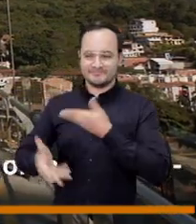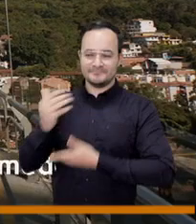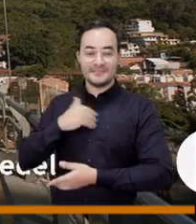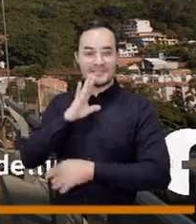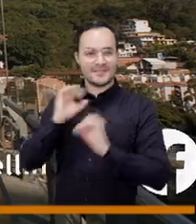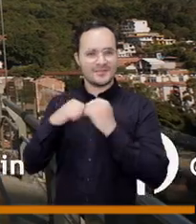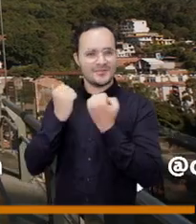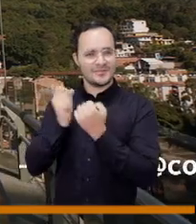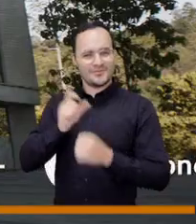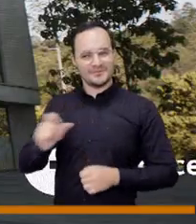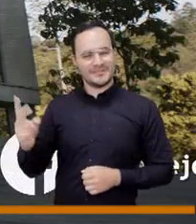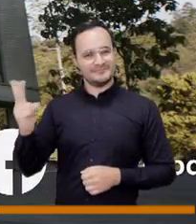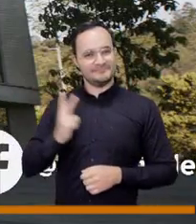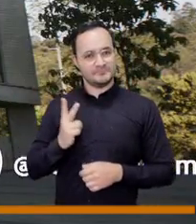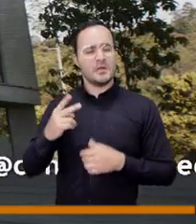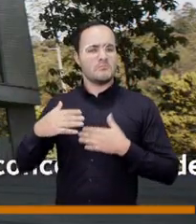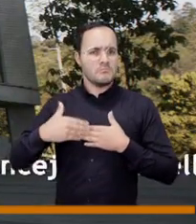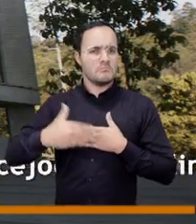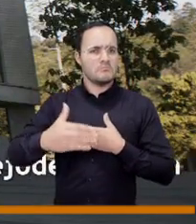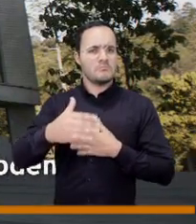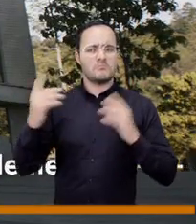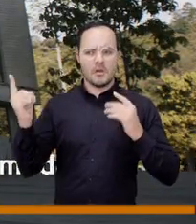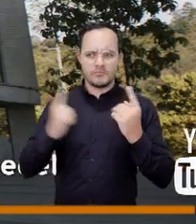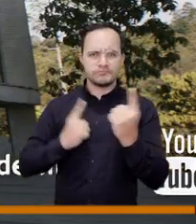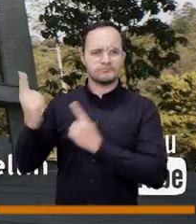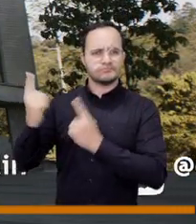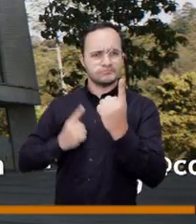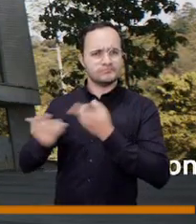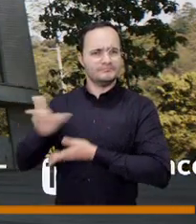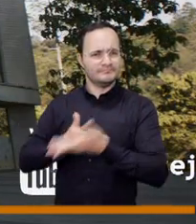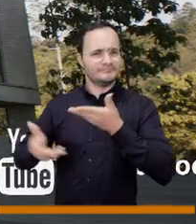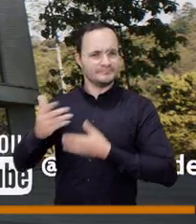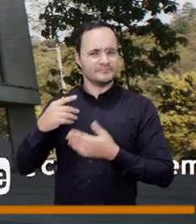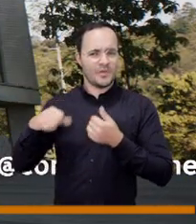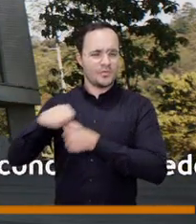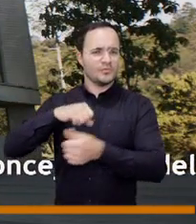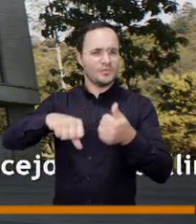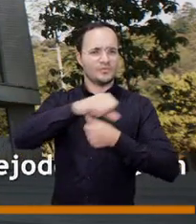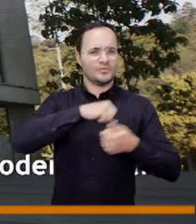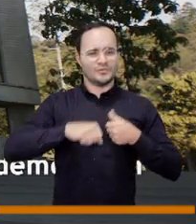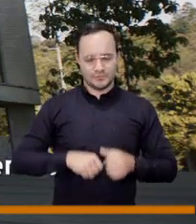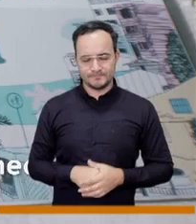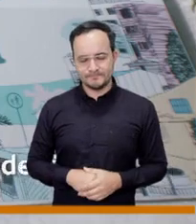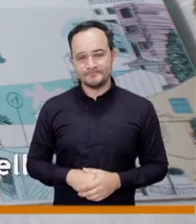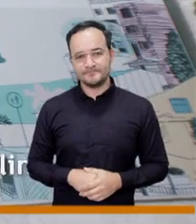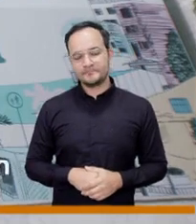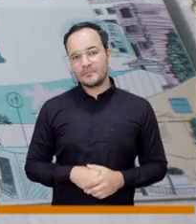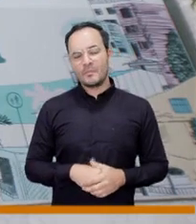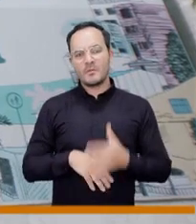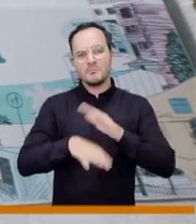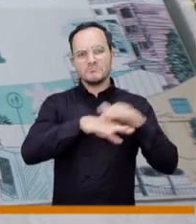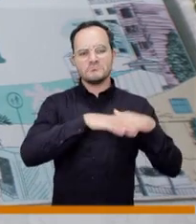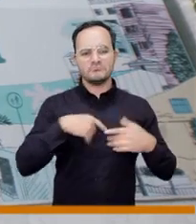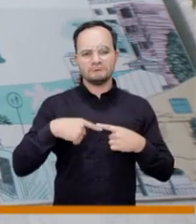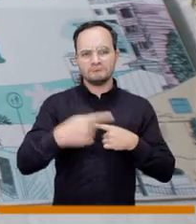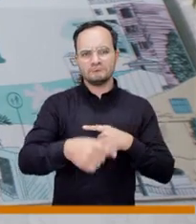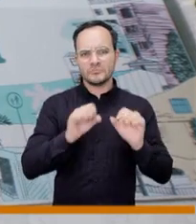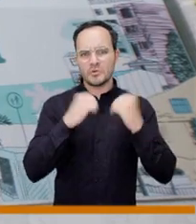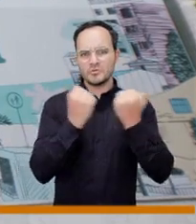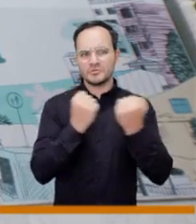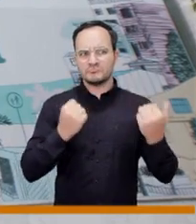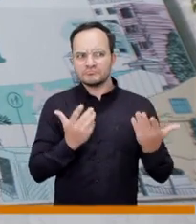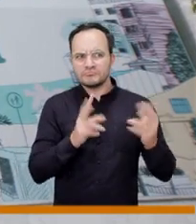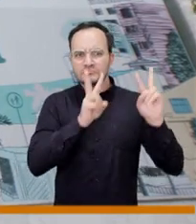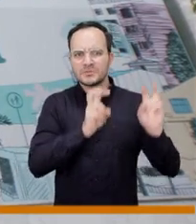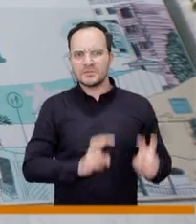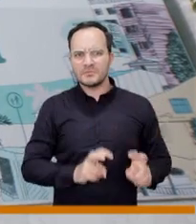hoy compartiendo con nuestros concejales porque además tendremos varios hasta que finalicemos este año y bueno hablemos entonces de lo